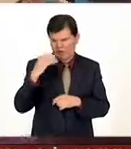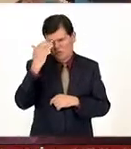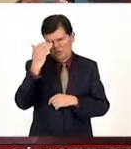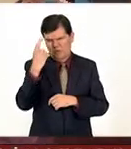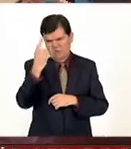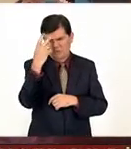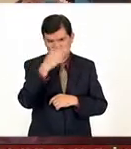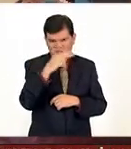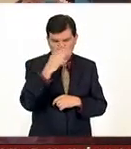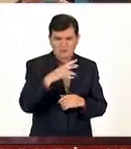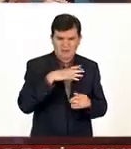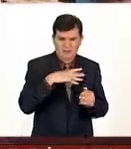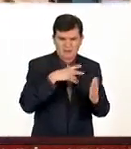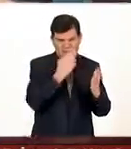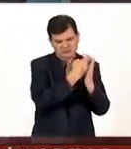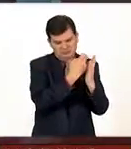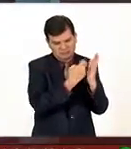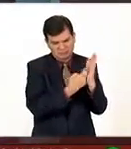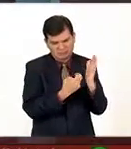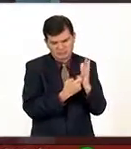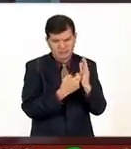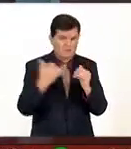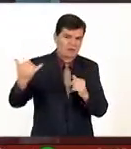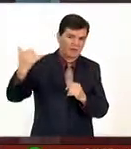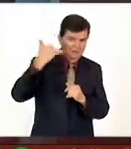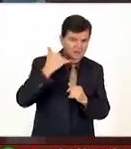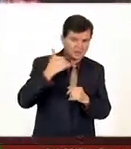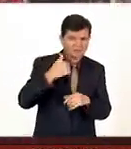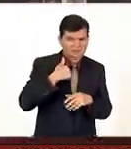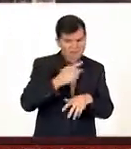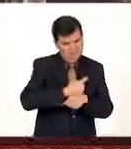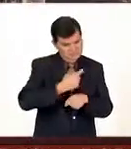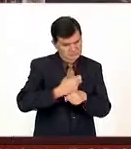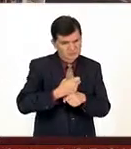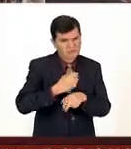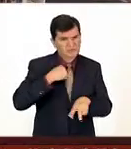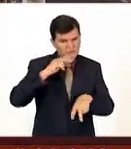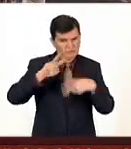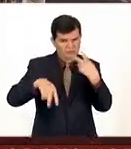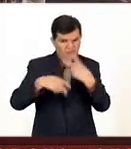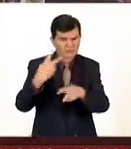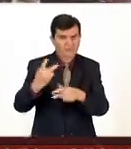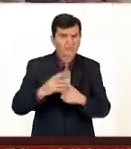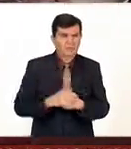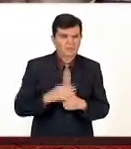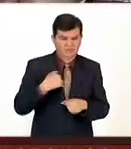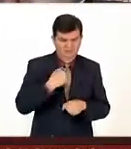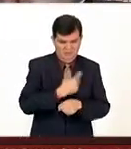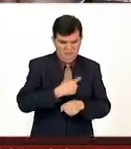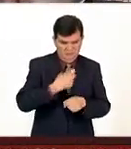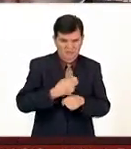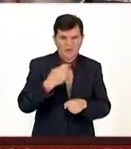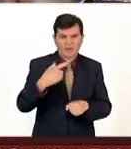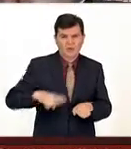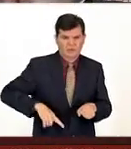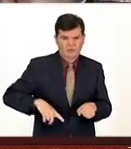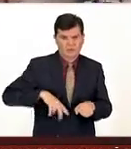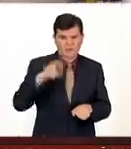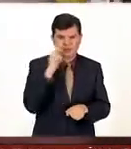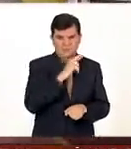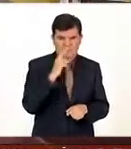conozco un mexicano aquí está tac tac me llamaron me invitaron y entonces ya que iba invitado por el gobierno ruso